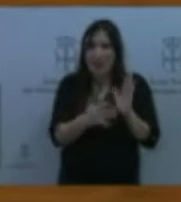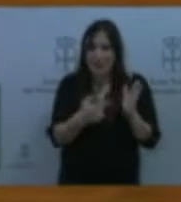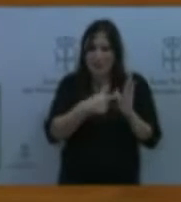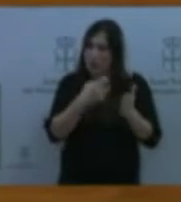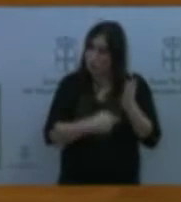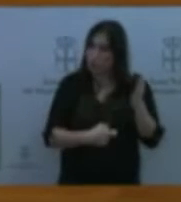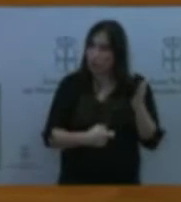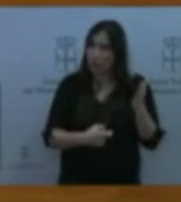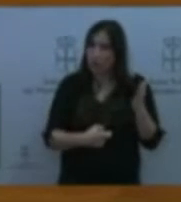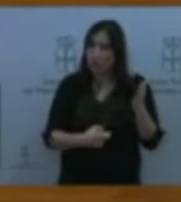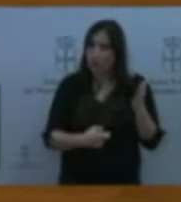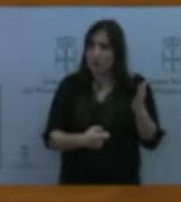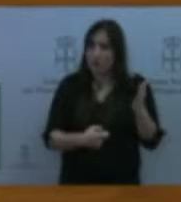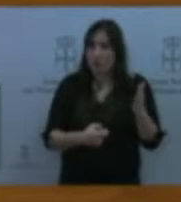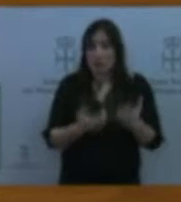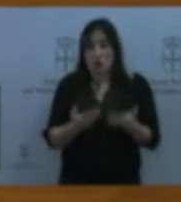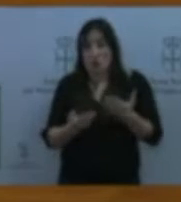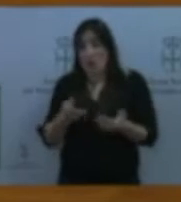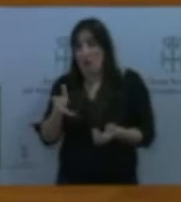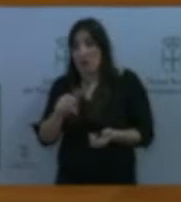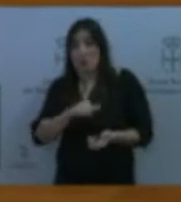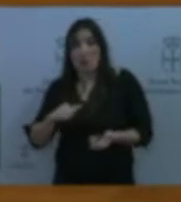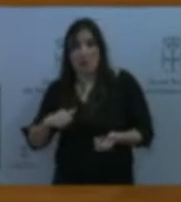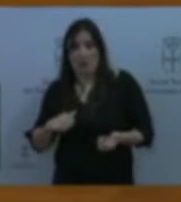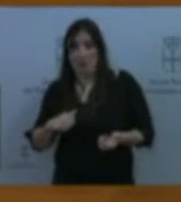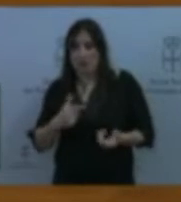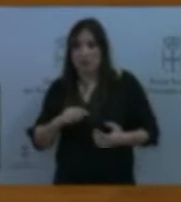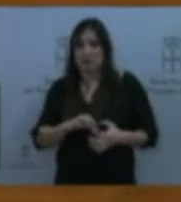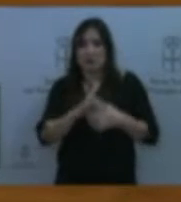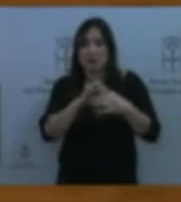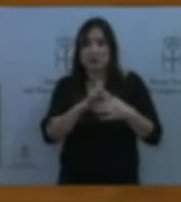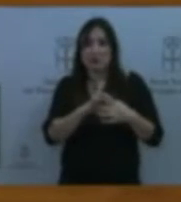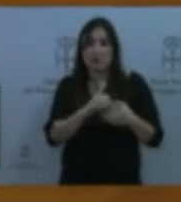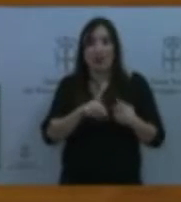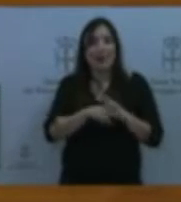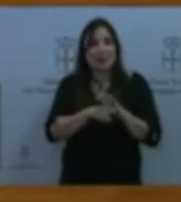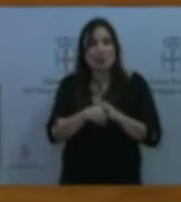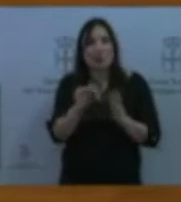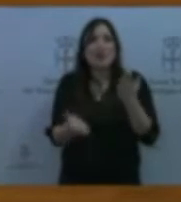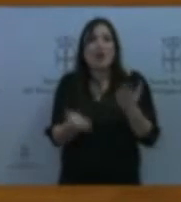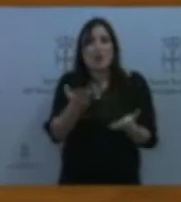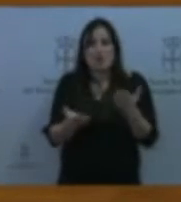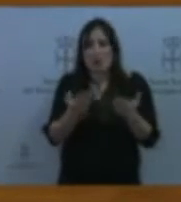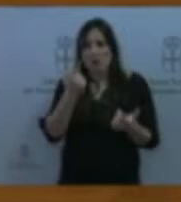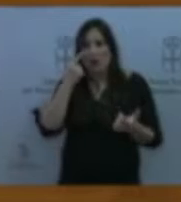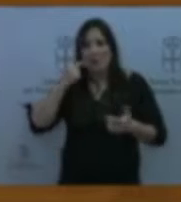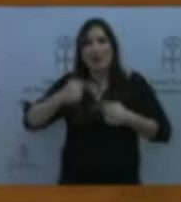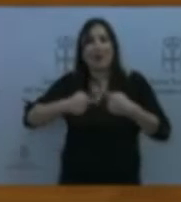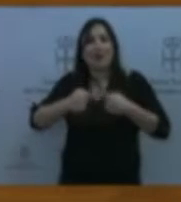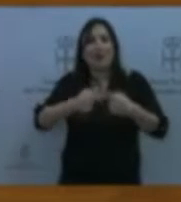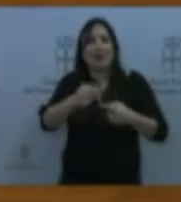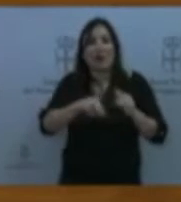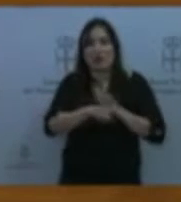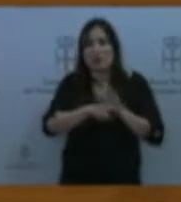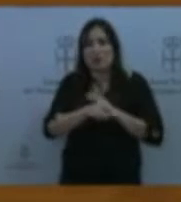el derecho privado, a la hora de gestionar y hacer un balance de cuál es la repercusión de esa gestión pública de los servicios públicos. No